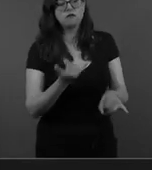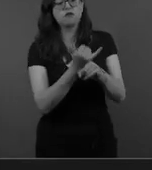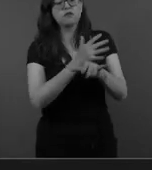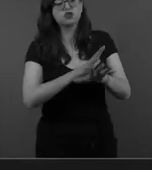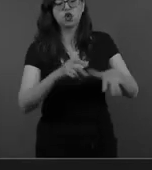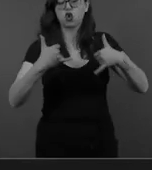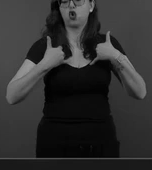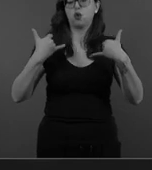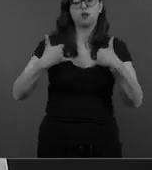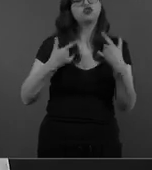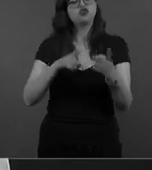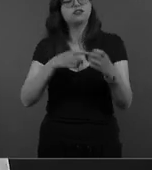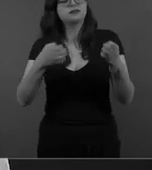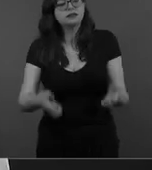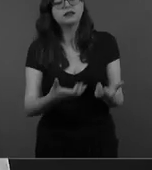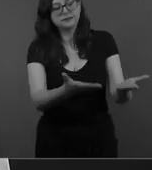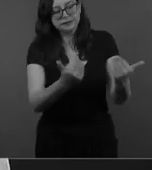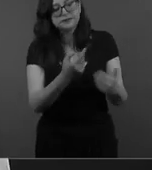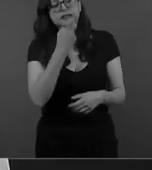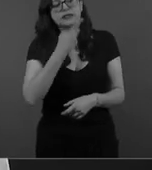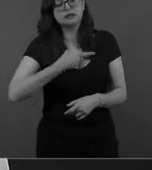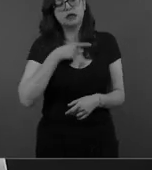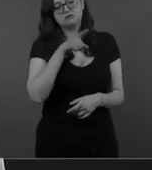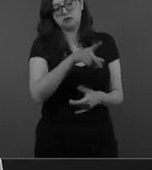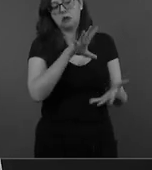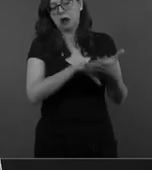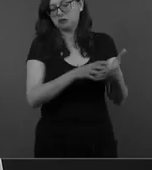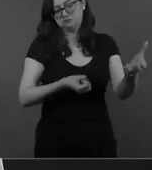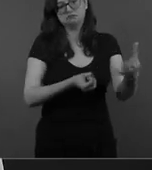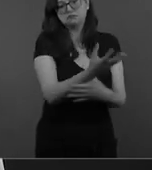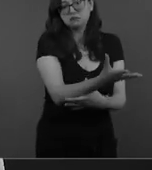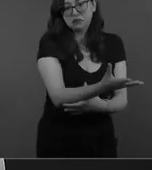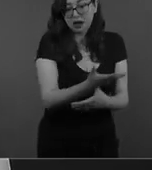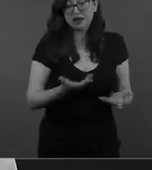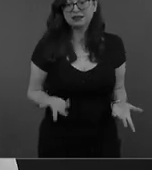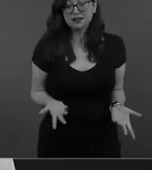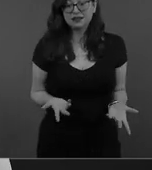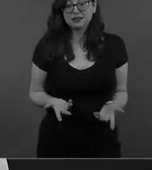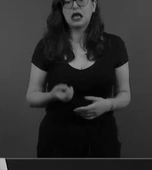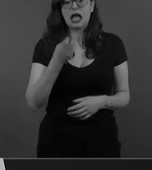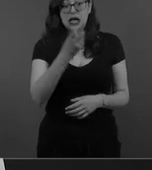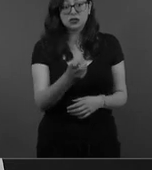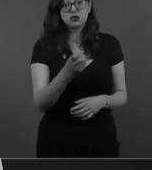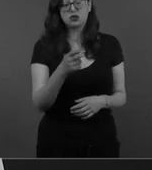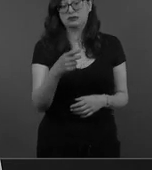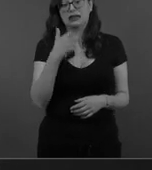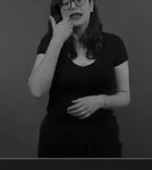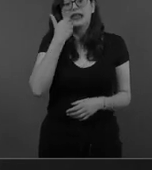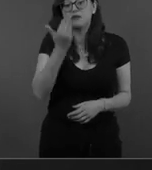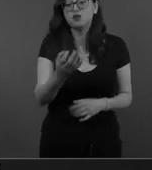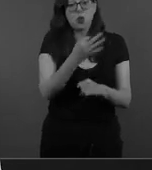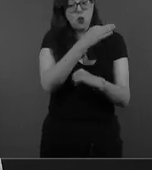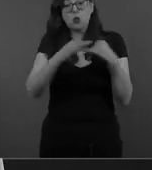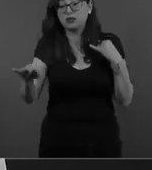jurídico que nos permita avanzar en romper ese pacto de silencio y